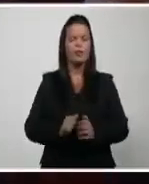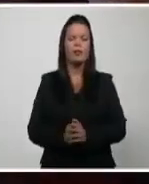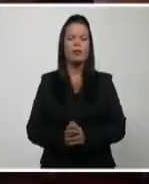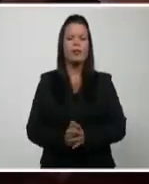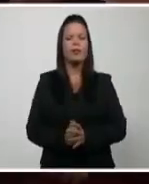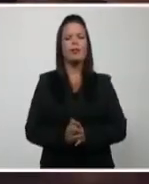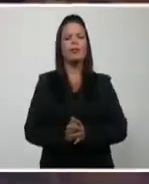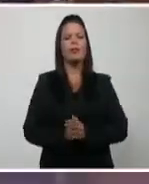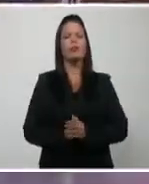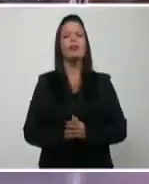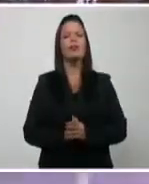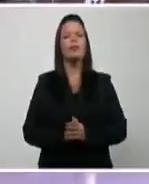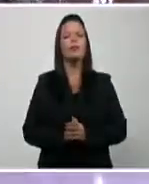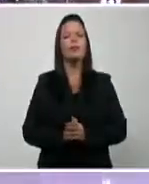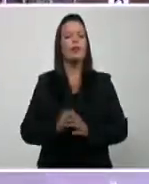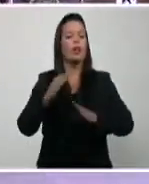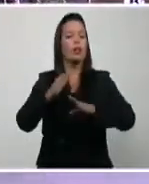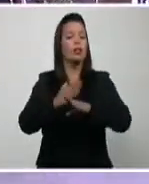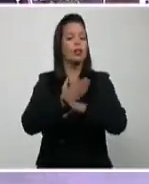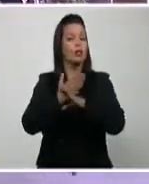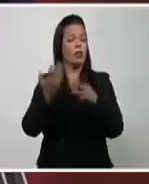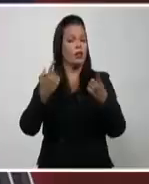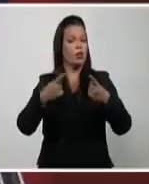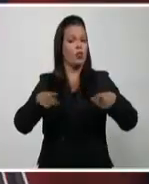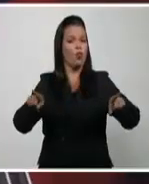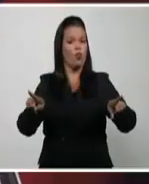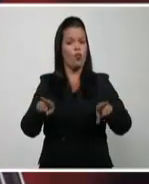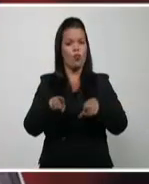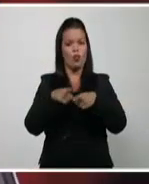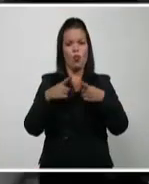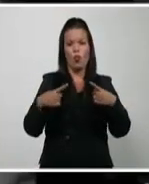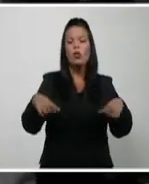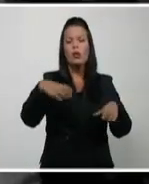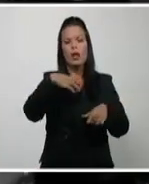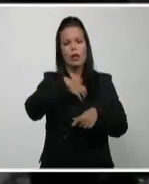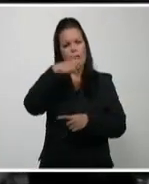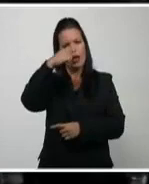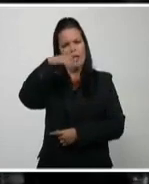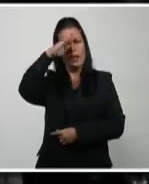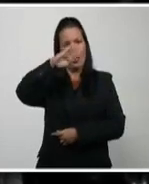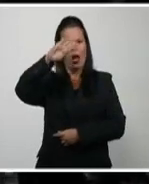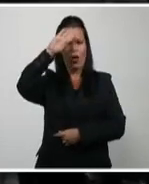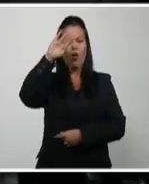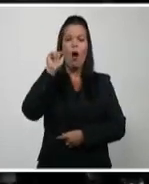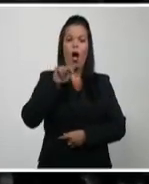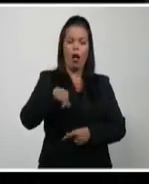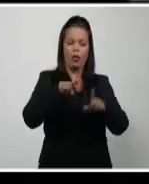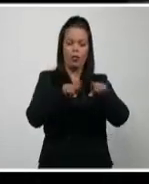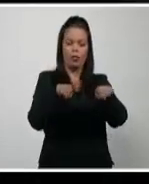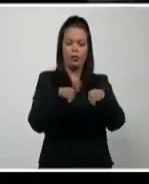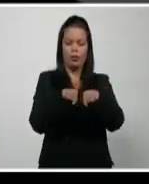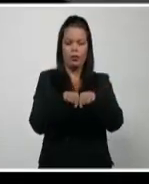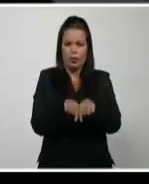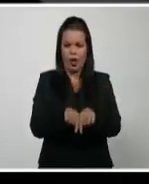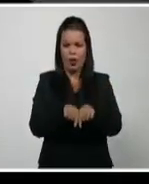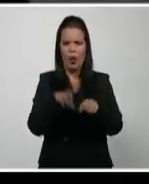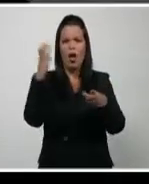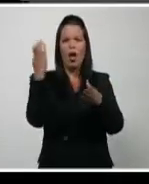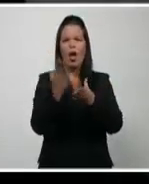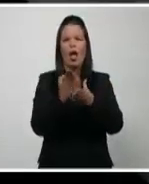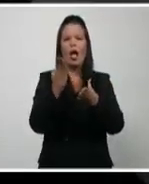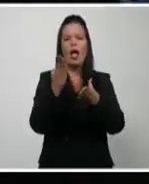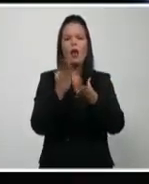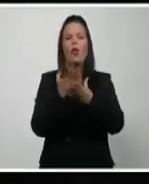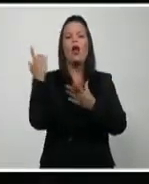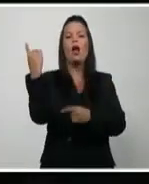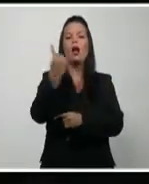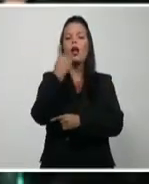El jazz y los diversos géneros de la música cubana tendrán en la Cátedra Moisés Simons de la Escuela Nacional de